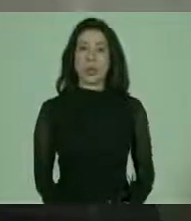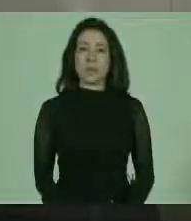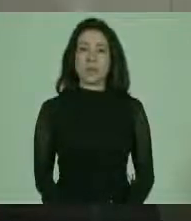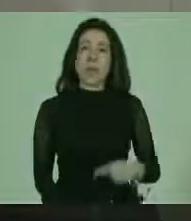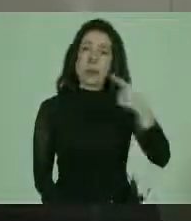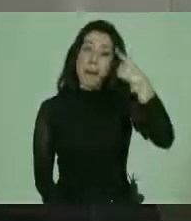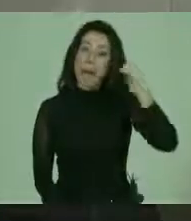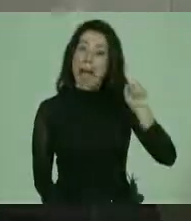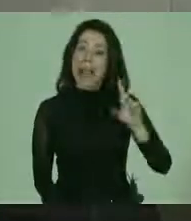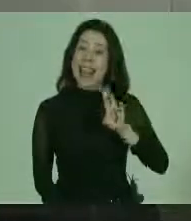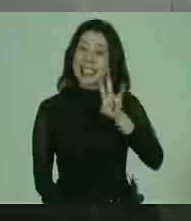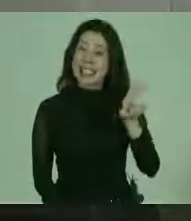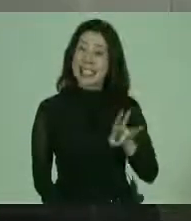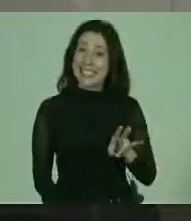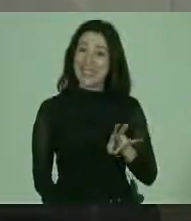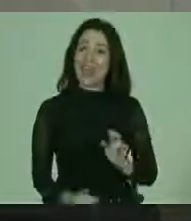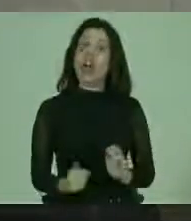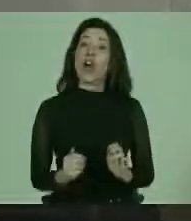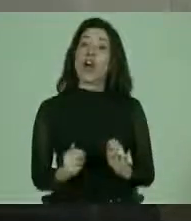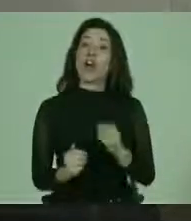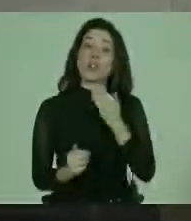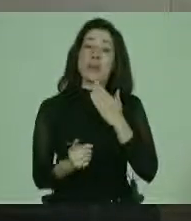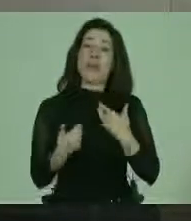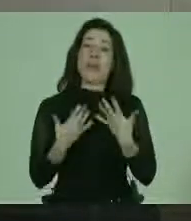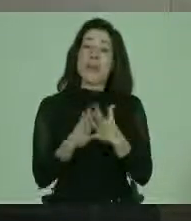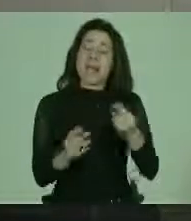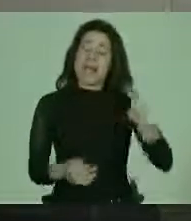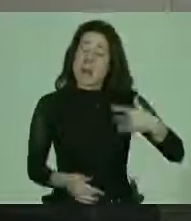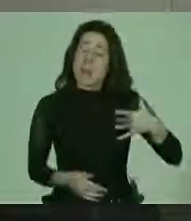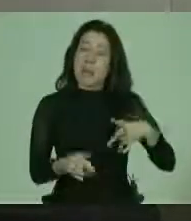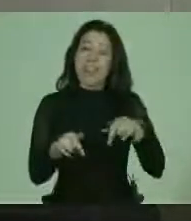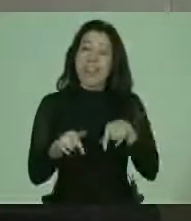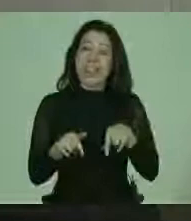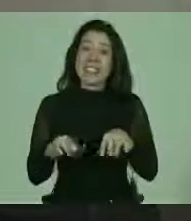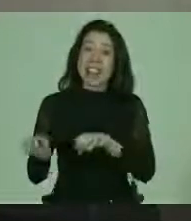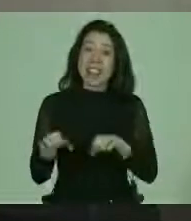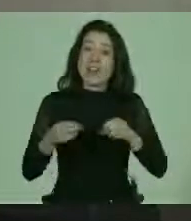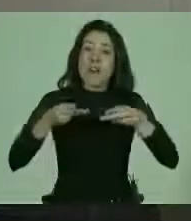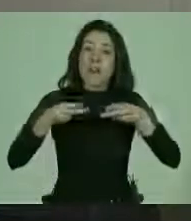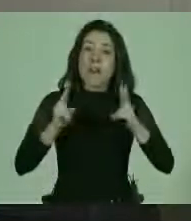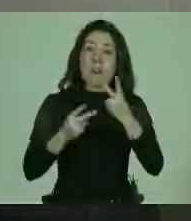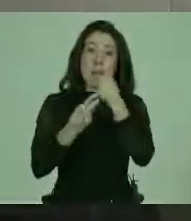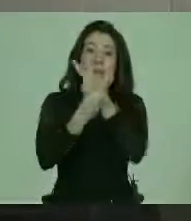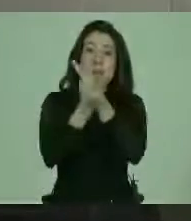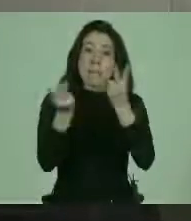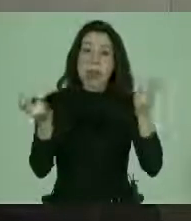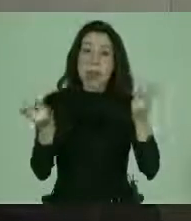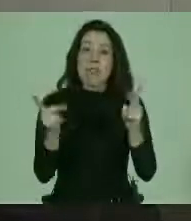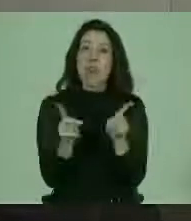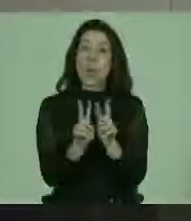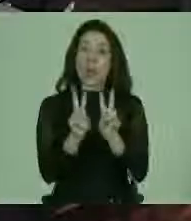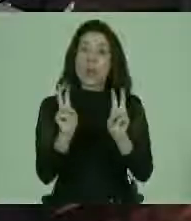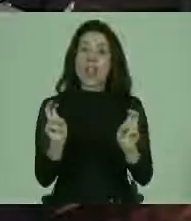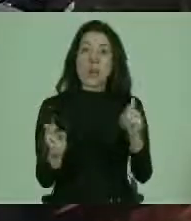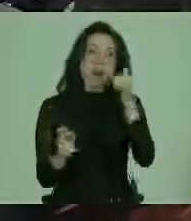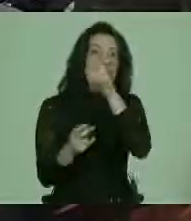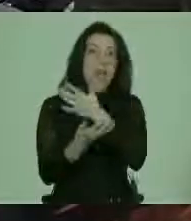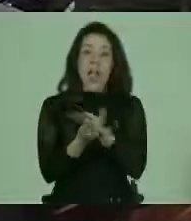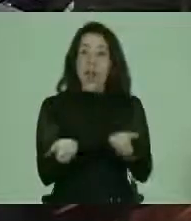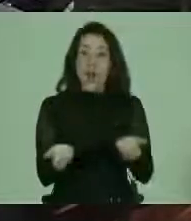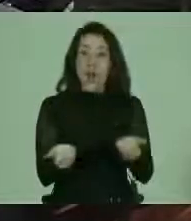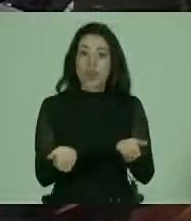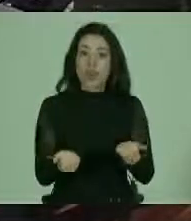Para Cenadi, junto con tener la mayor valoración de este tipo de actividades que permite visibilizar una temática ausente,